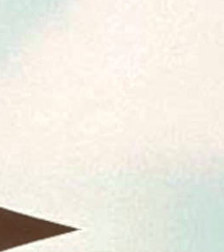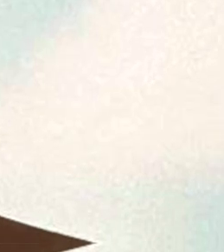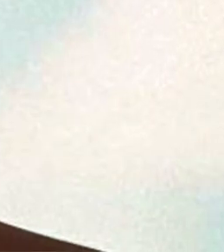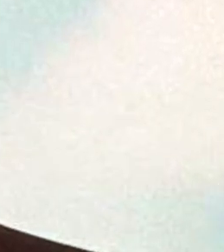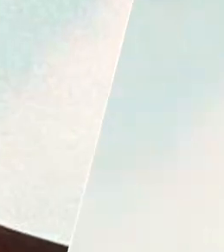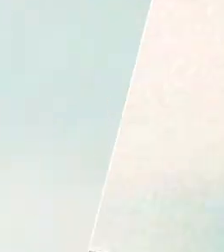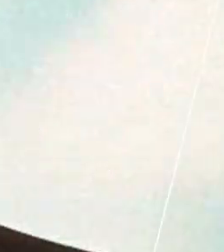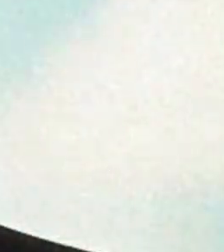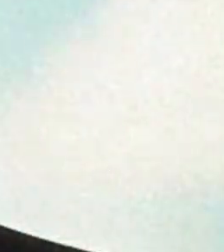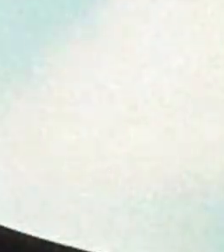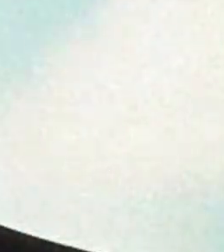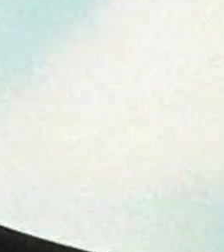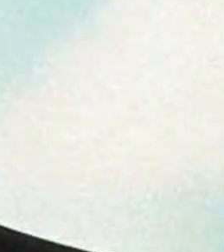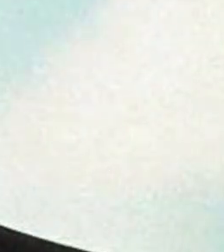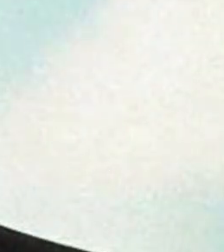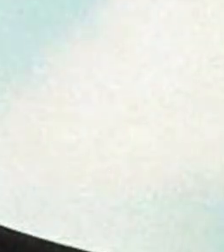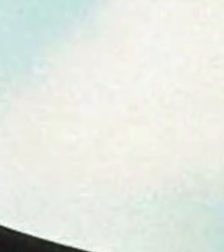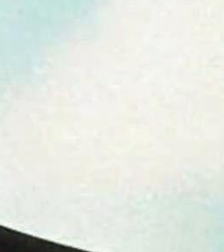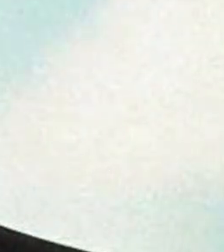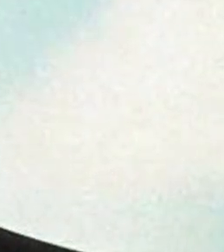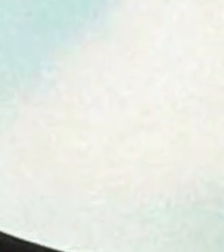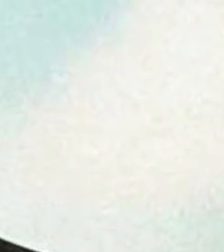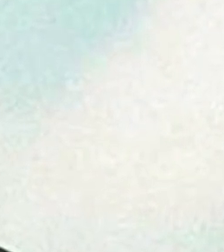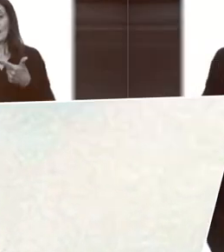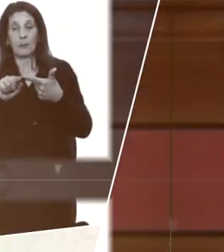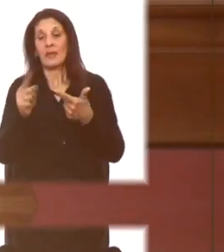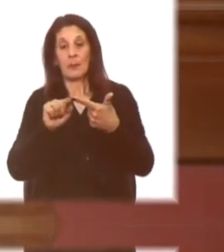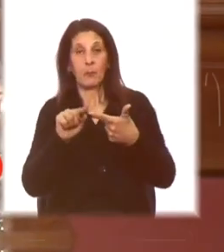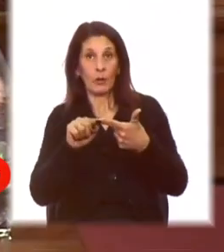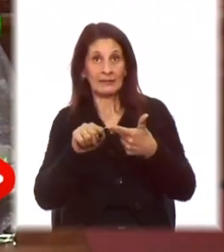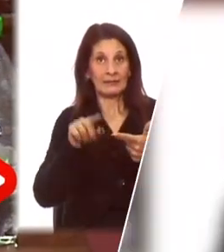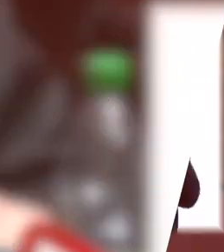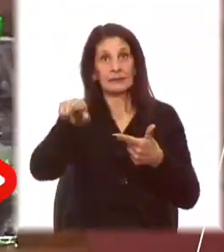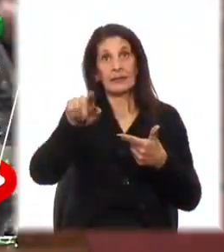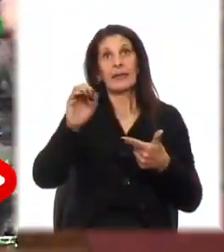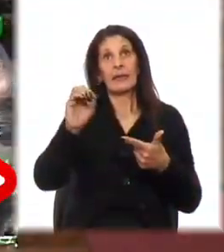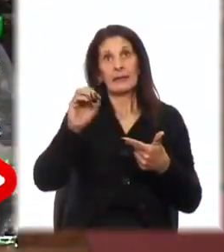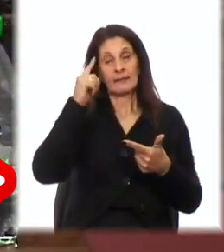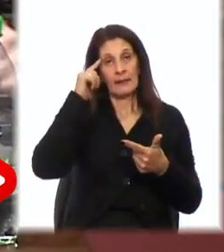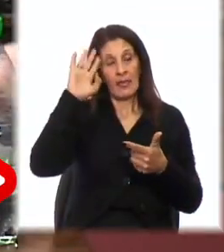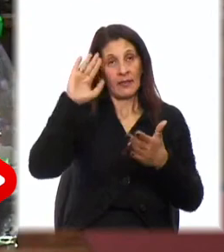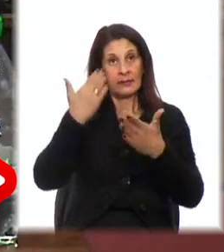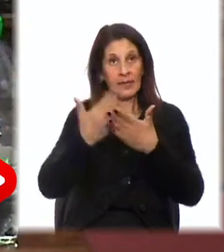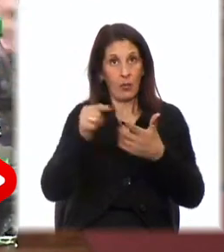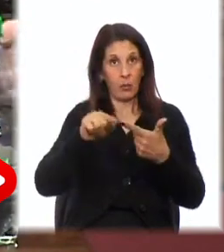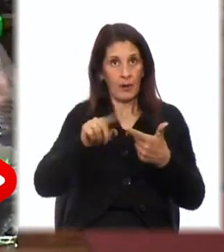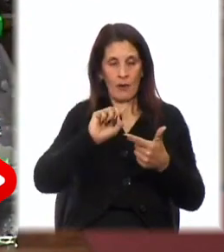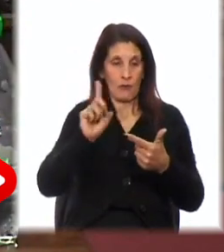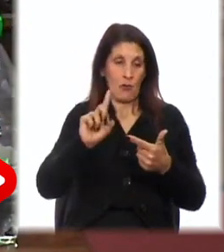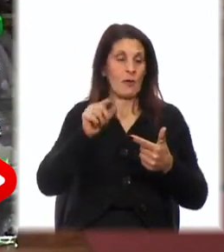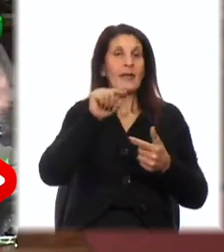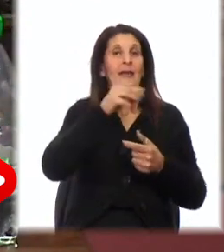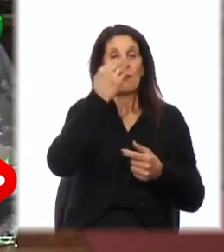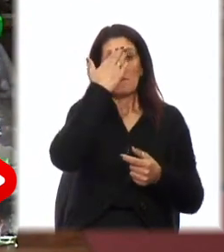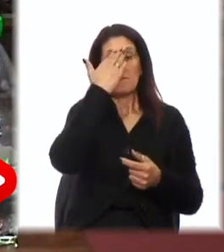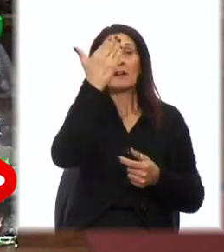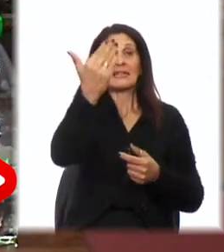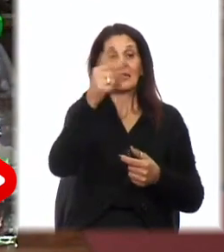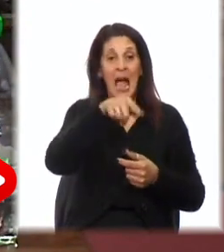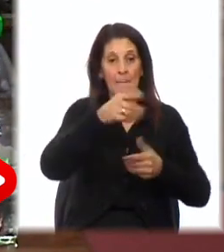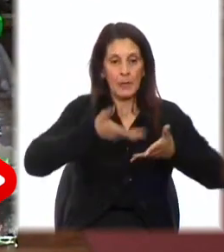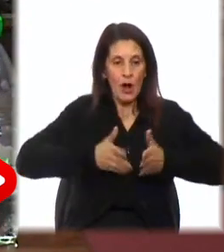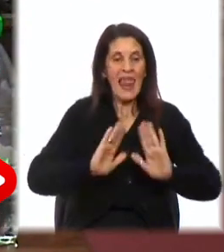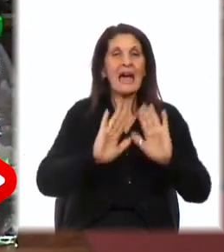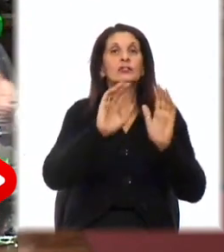En el gobierno de Pacheco nació el Frente Amplio. En el gobierno de Pacheco hizo su brillante trayectoria como parlamentario opositor Wilson Ferreira